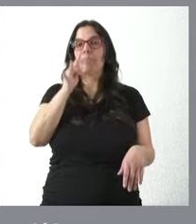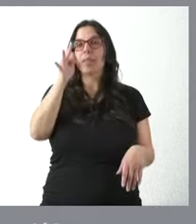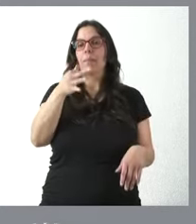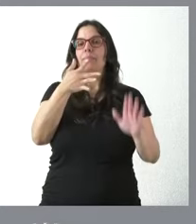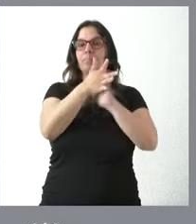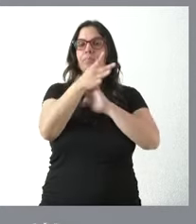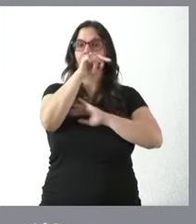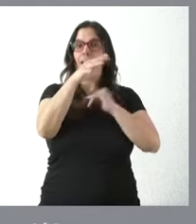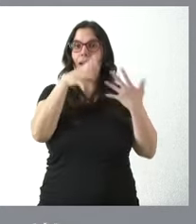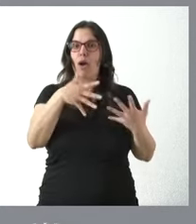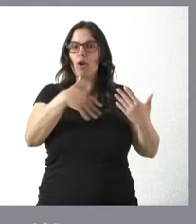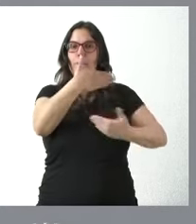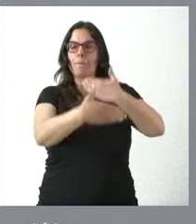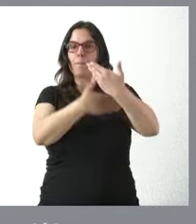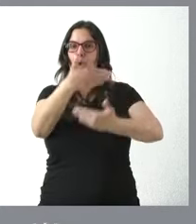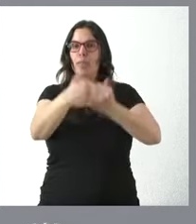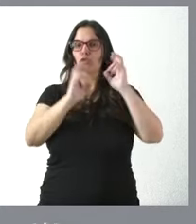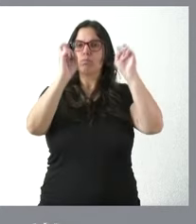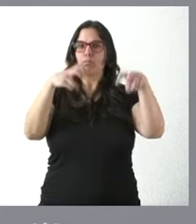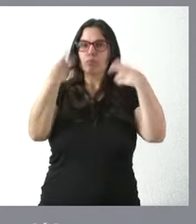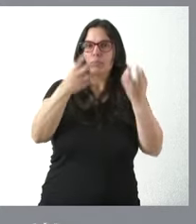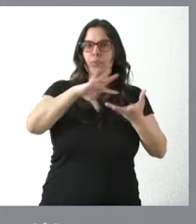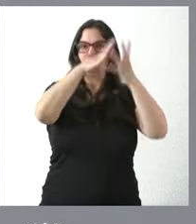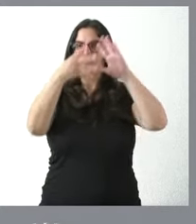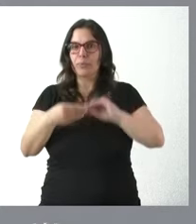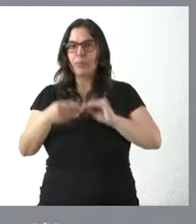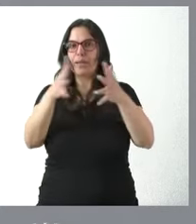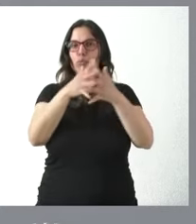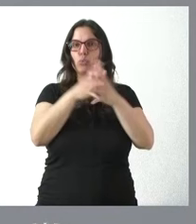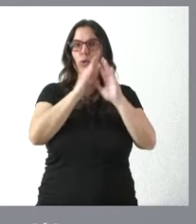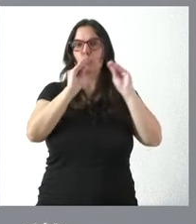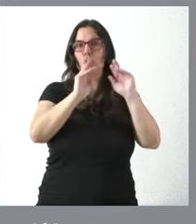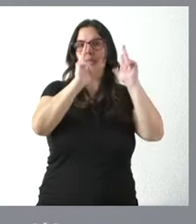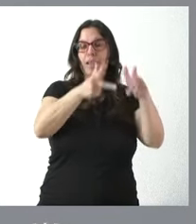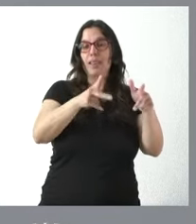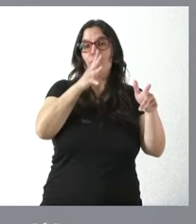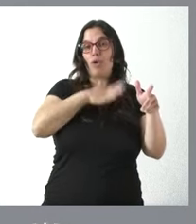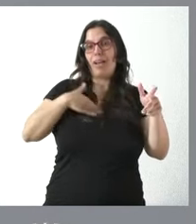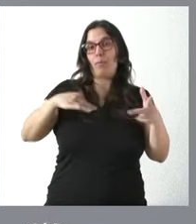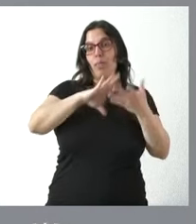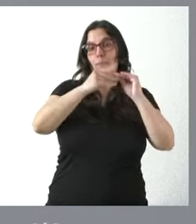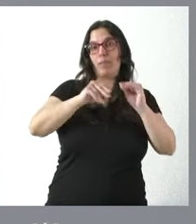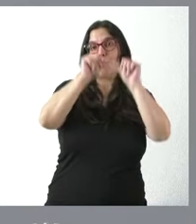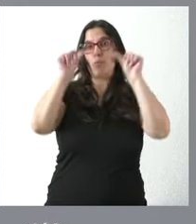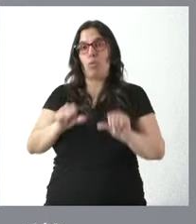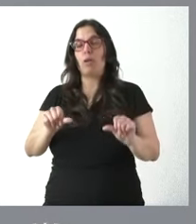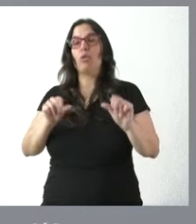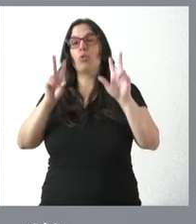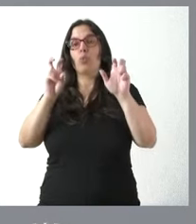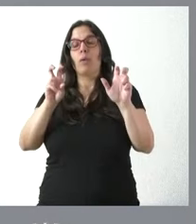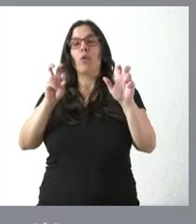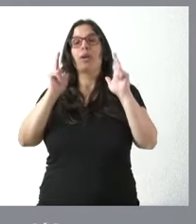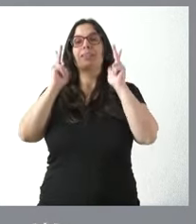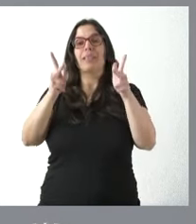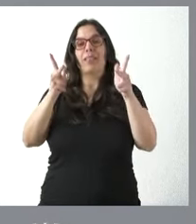encuentra inmerso actualmente en un proceso de remodelación y adaptación de la estructura residencial al modelo de residencias